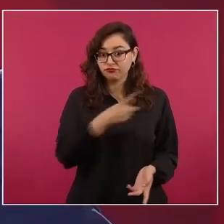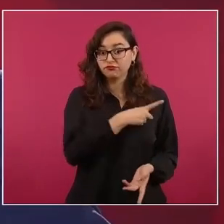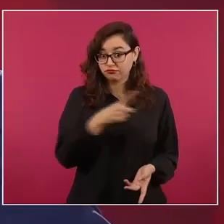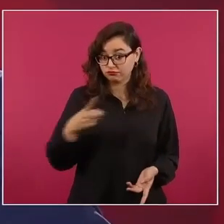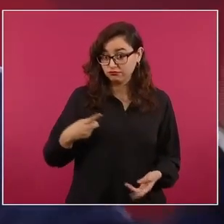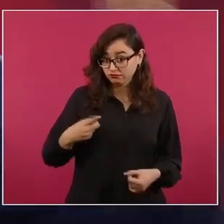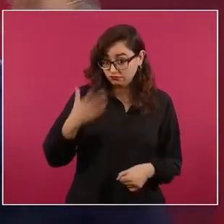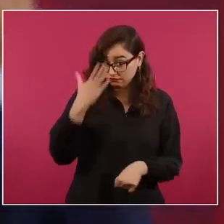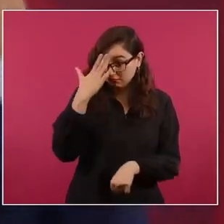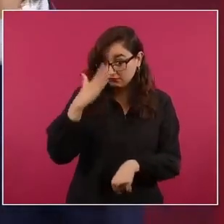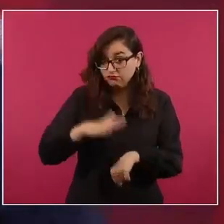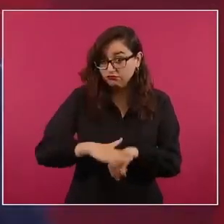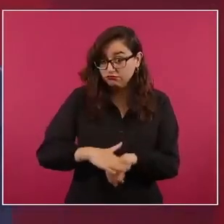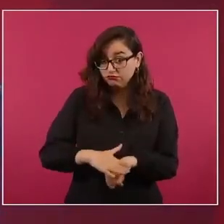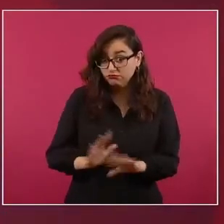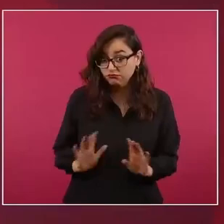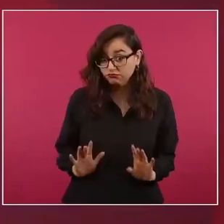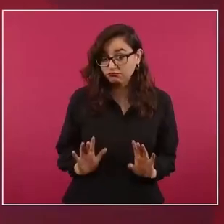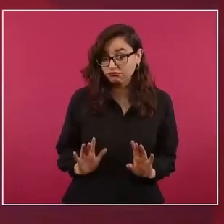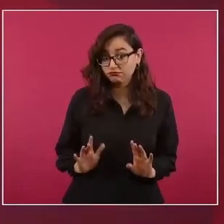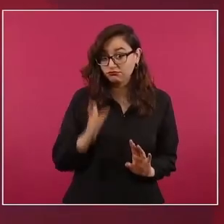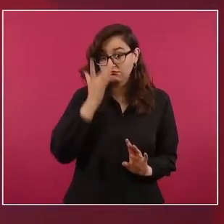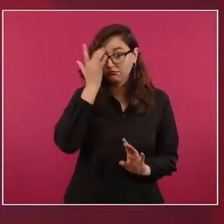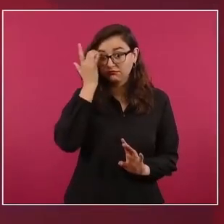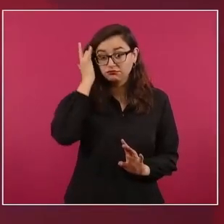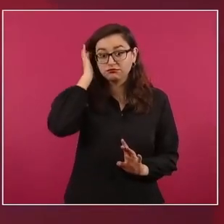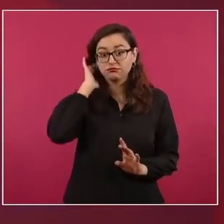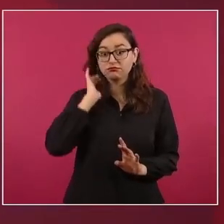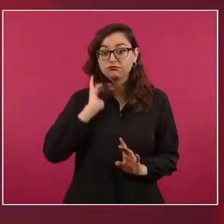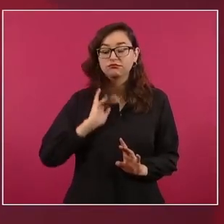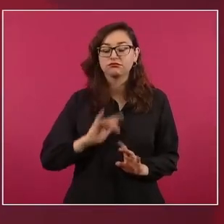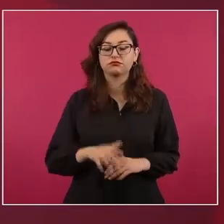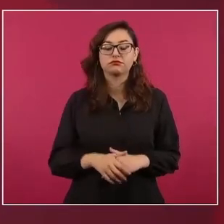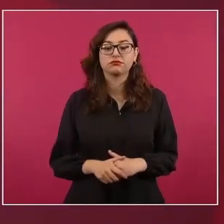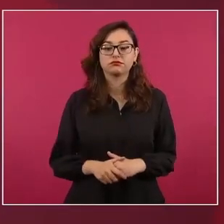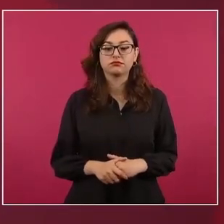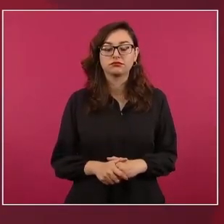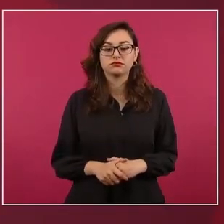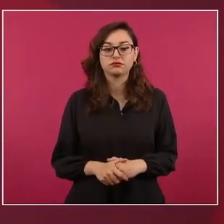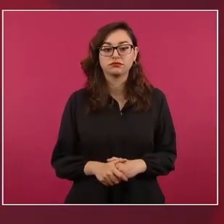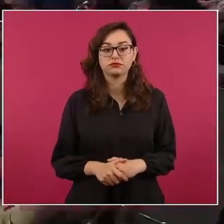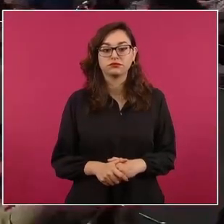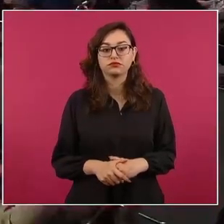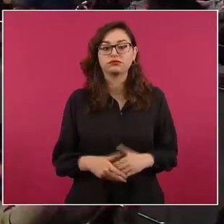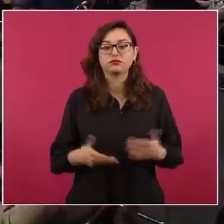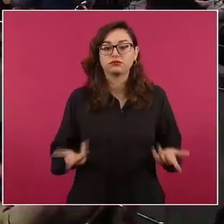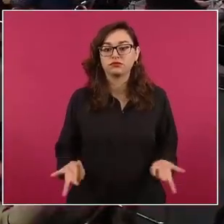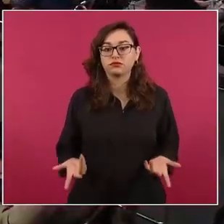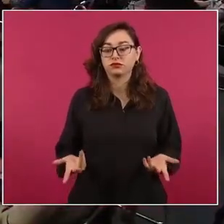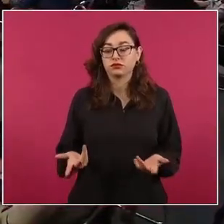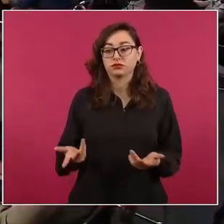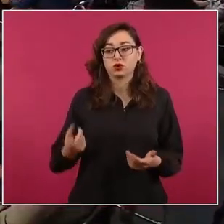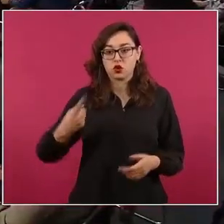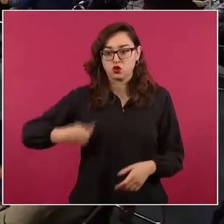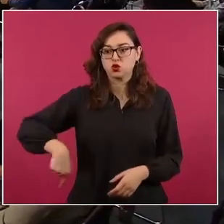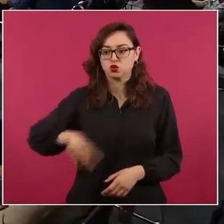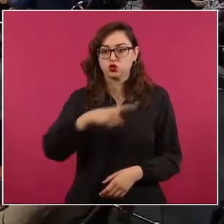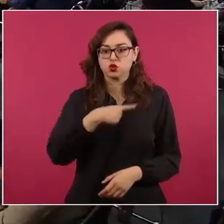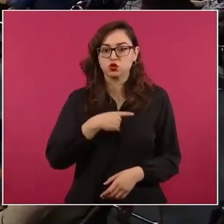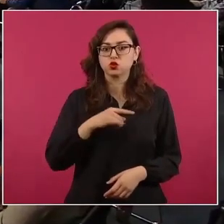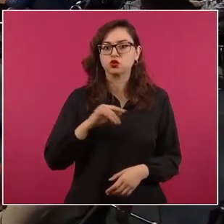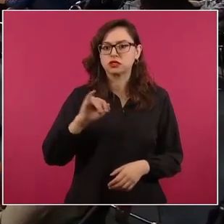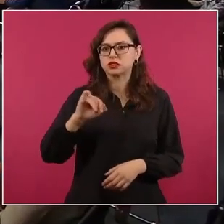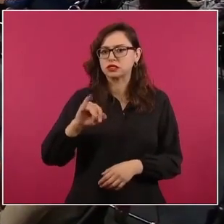tiene que tomar en cuenta. O sea, nosotros empezamos a apoyarnos en el Ejército a partir de una reforma constitucional